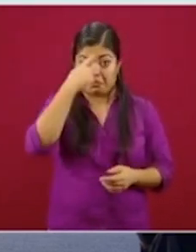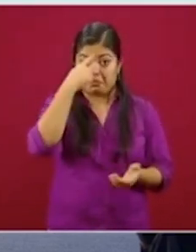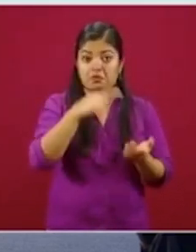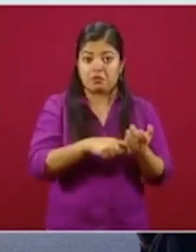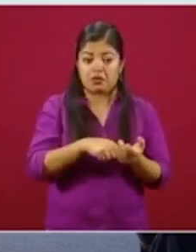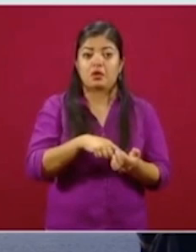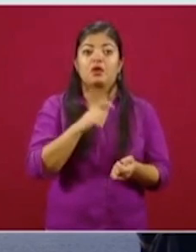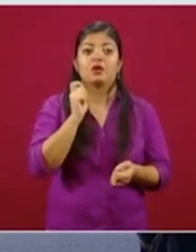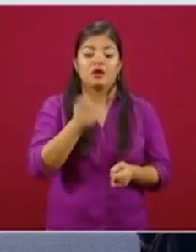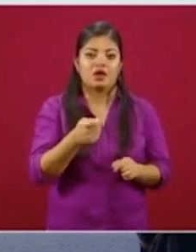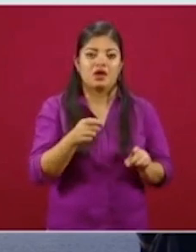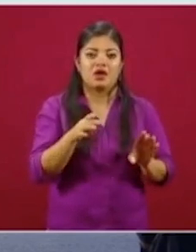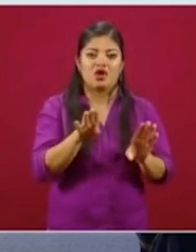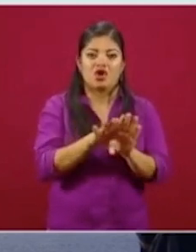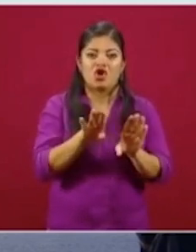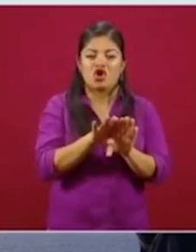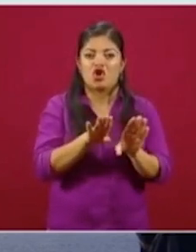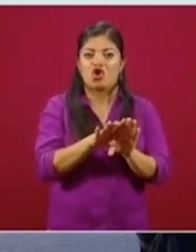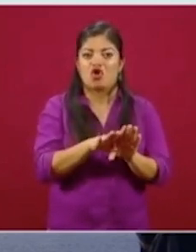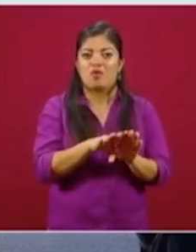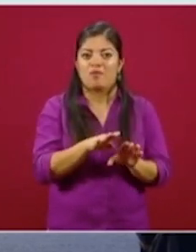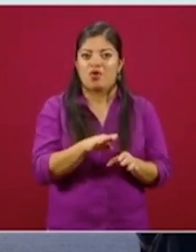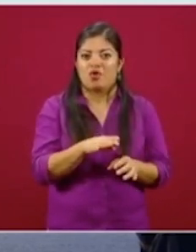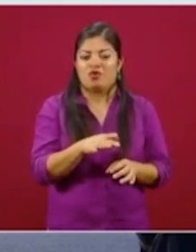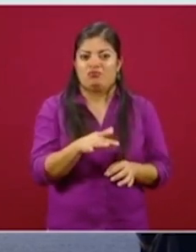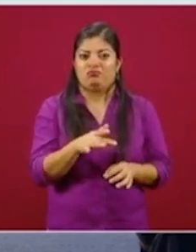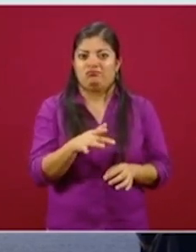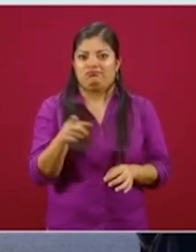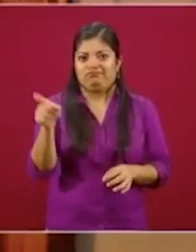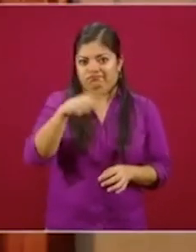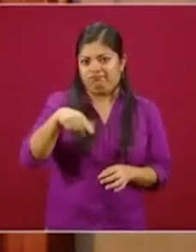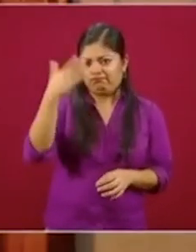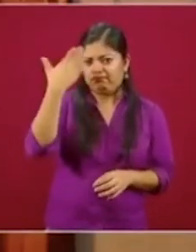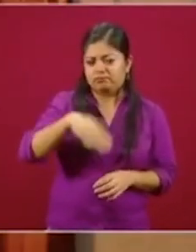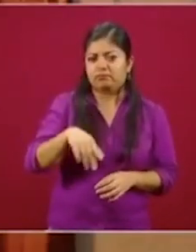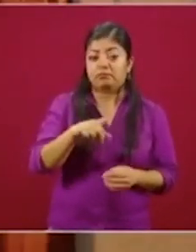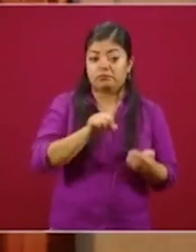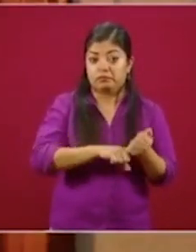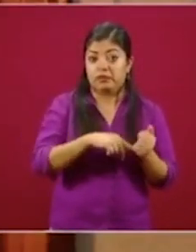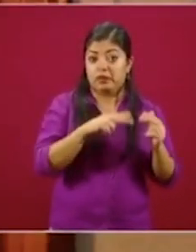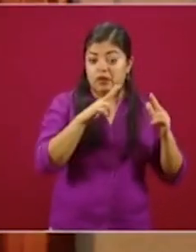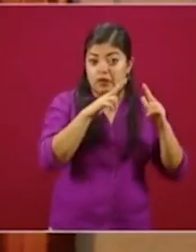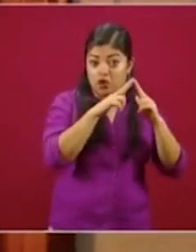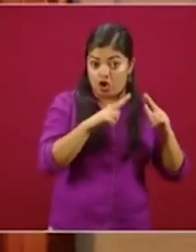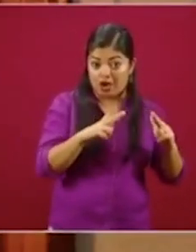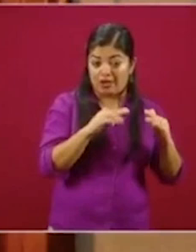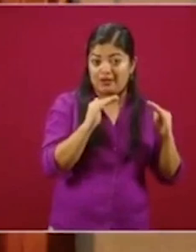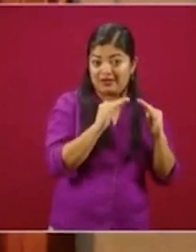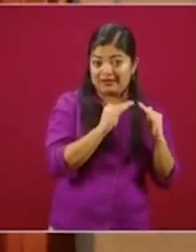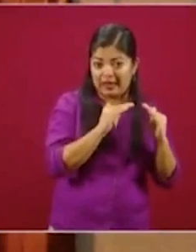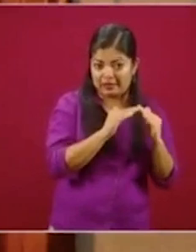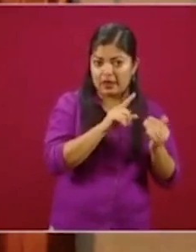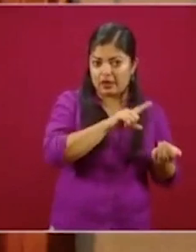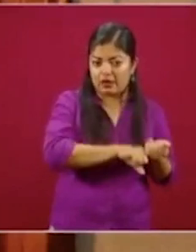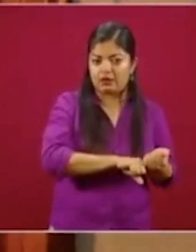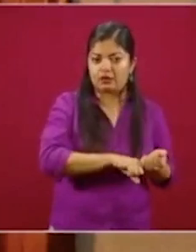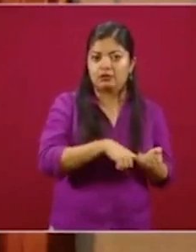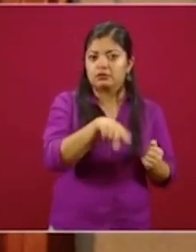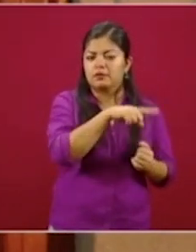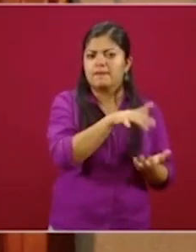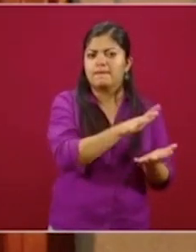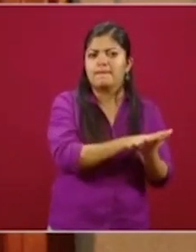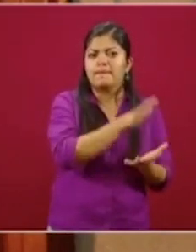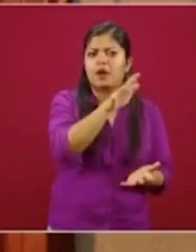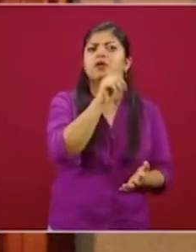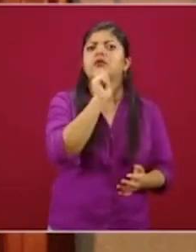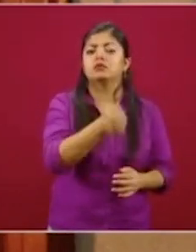todos estamos cercanos a conocer casos similares. Las trabajadoras del hogar en la gran mayoría son migrantes